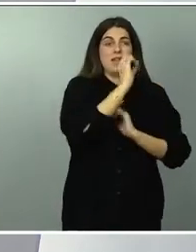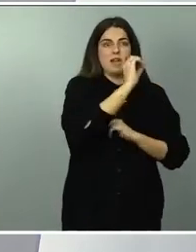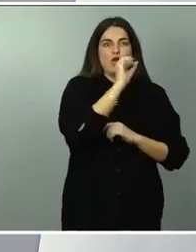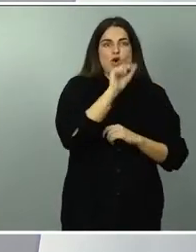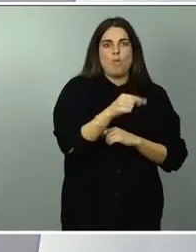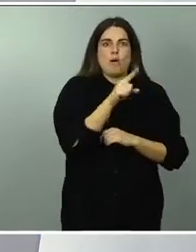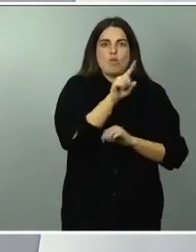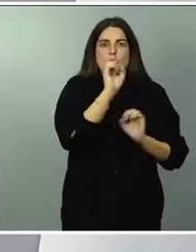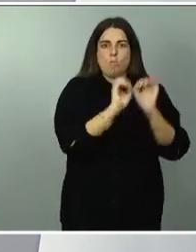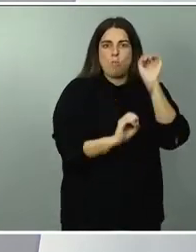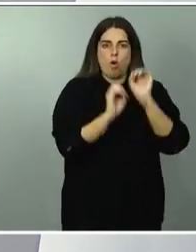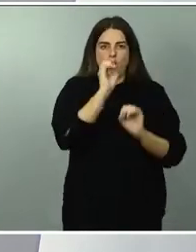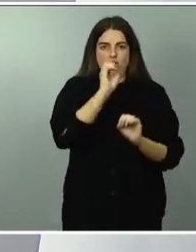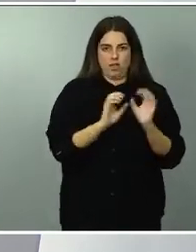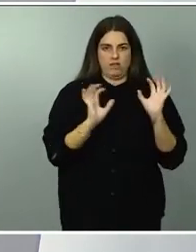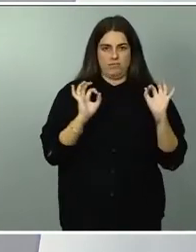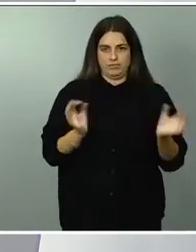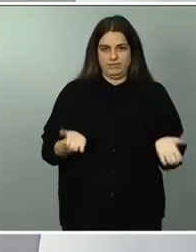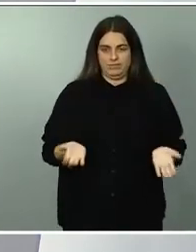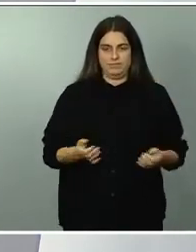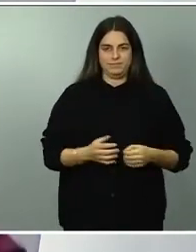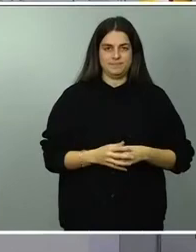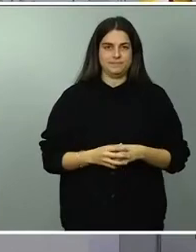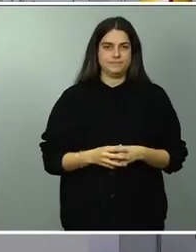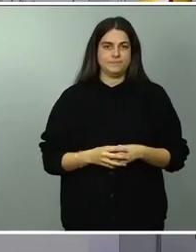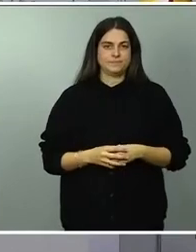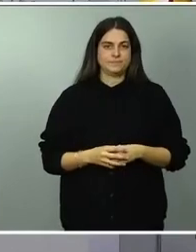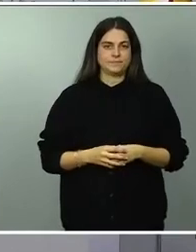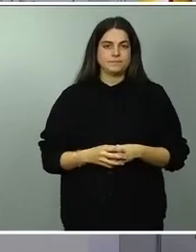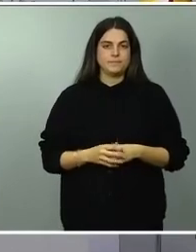censo tributario Sí,